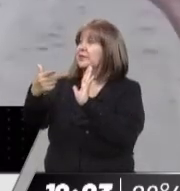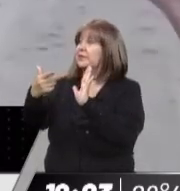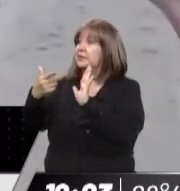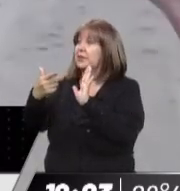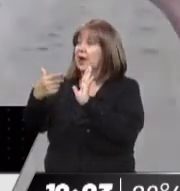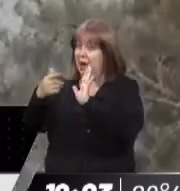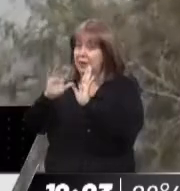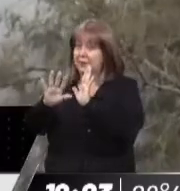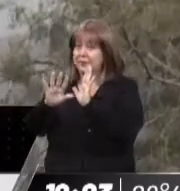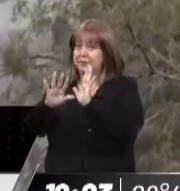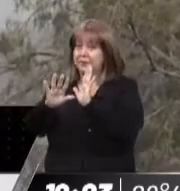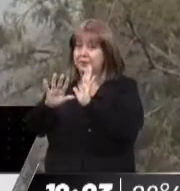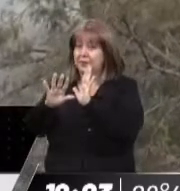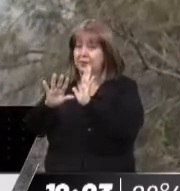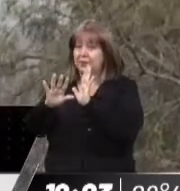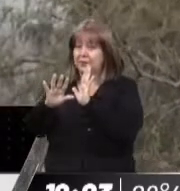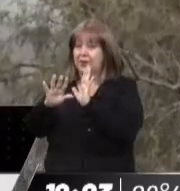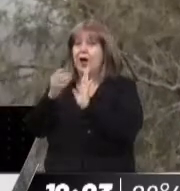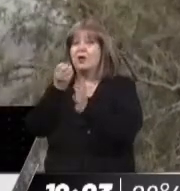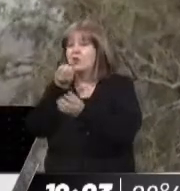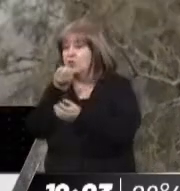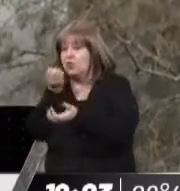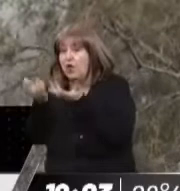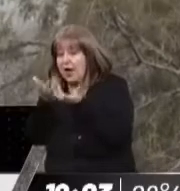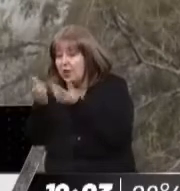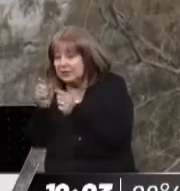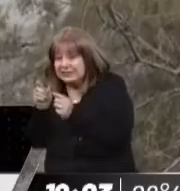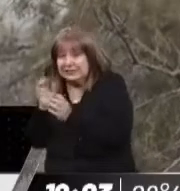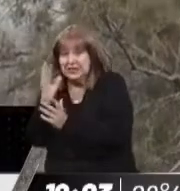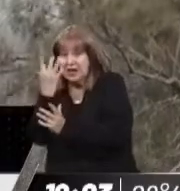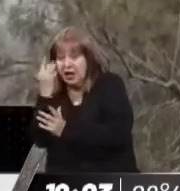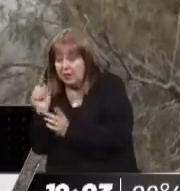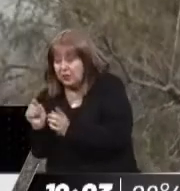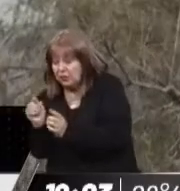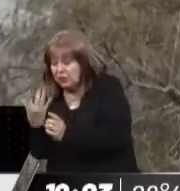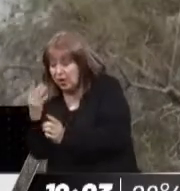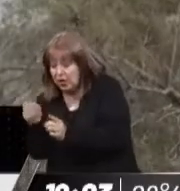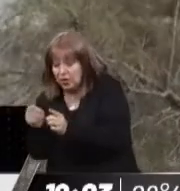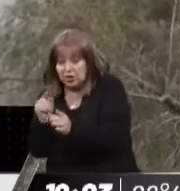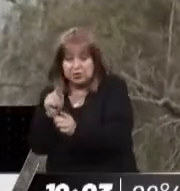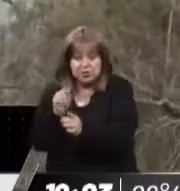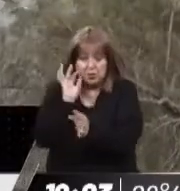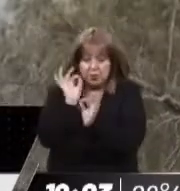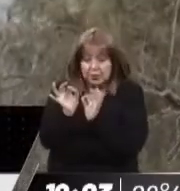fuego acá, tenés fuego allá. Yo estoy viendo